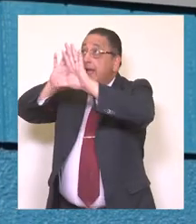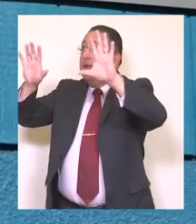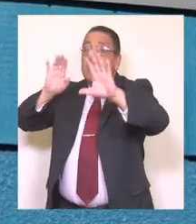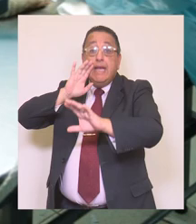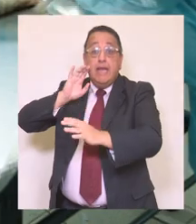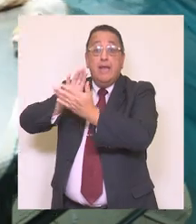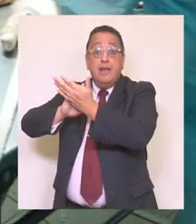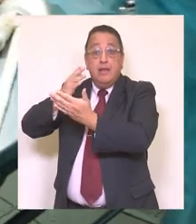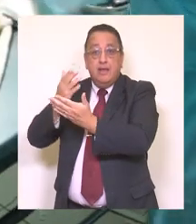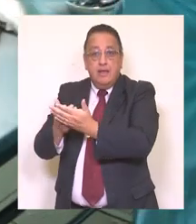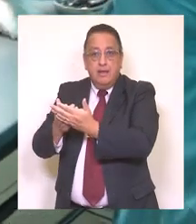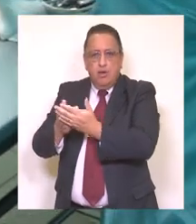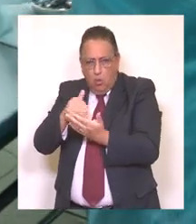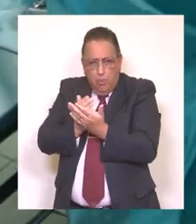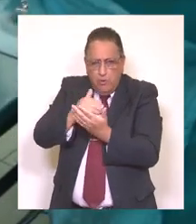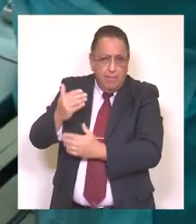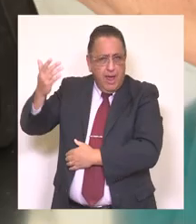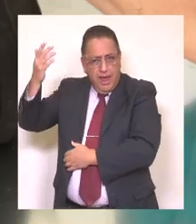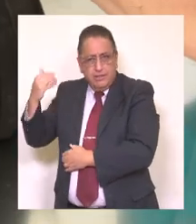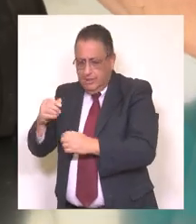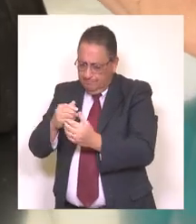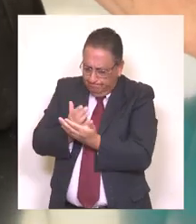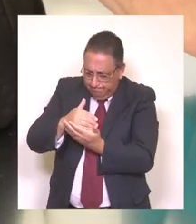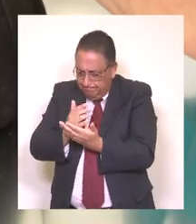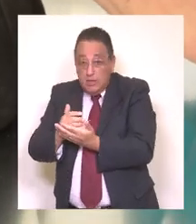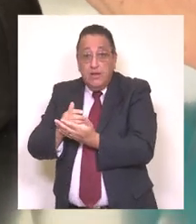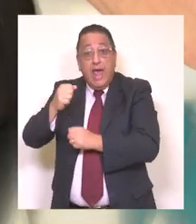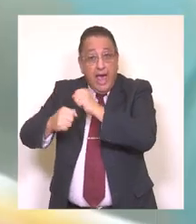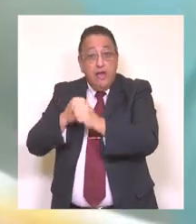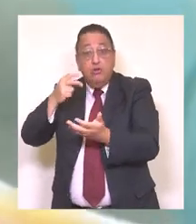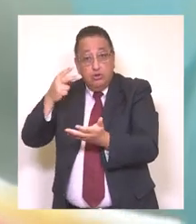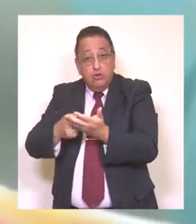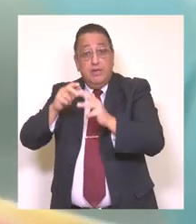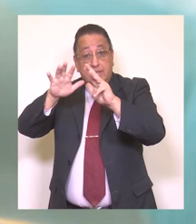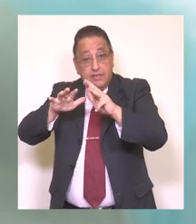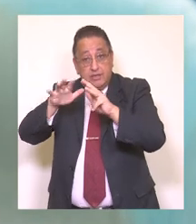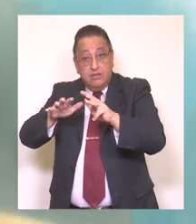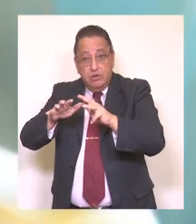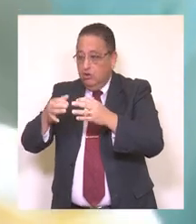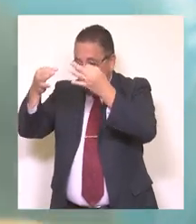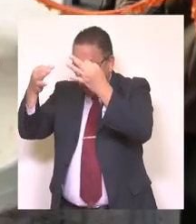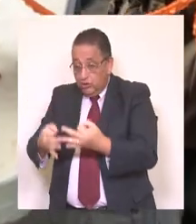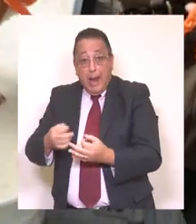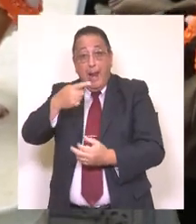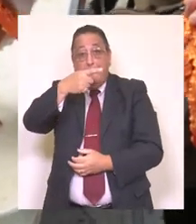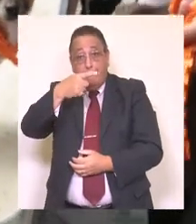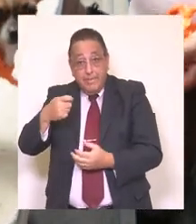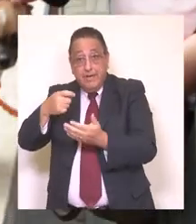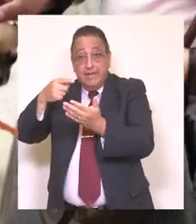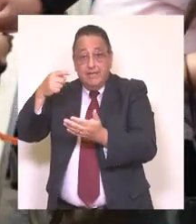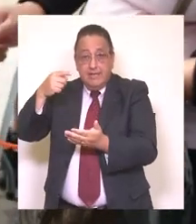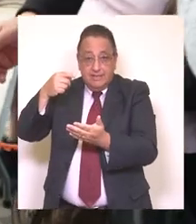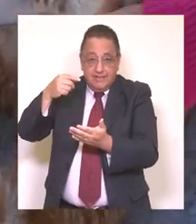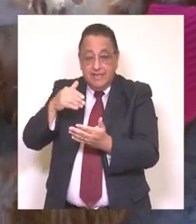de protección e higiene ambiental. Un programa que implementamos hace un par de años ya y que durante el año 2019 sumó